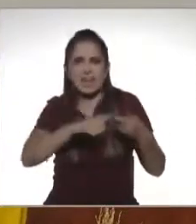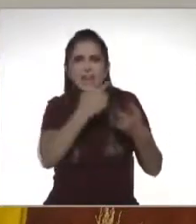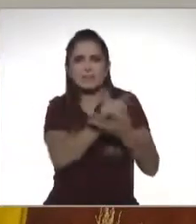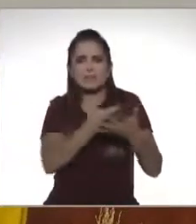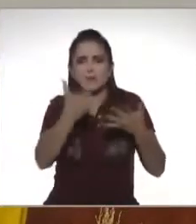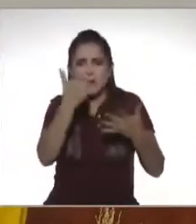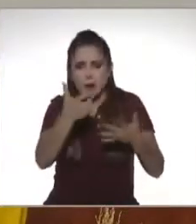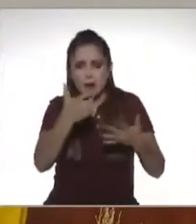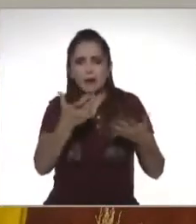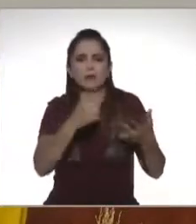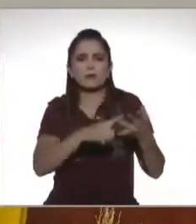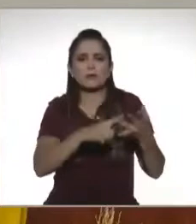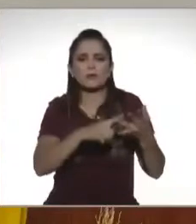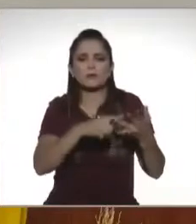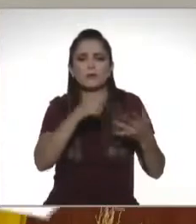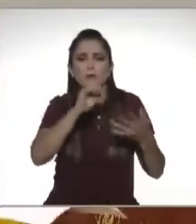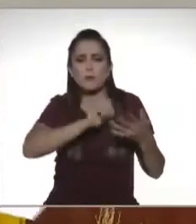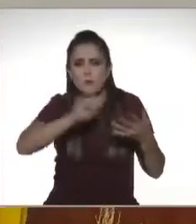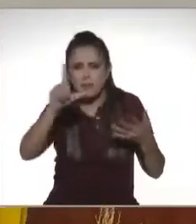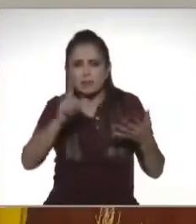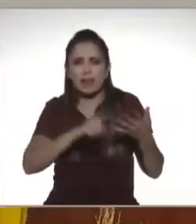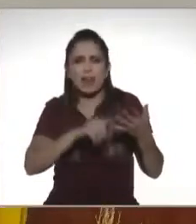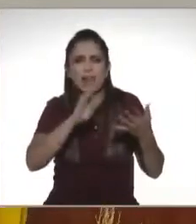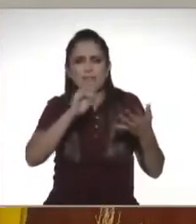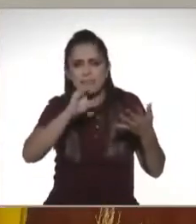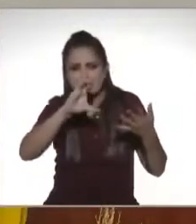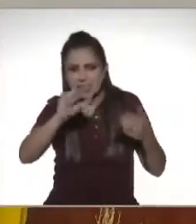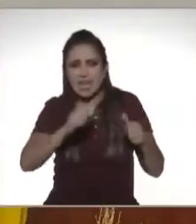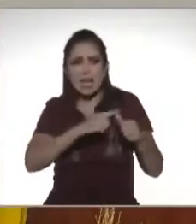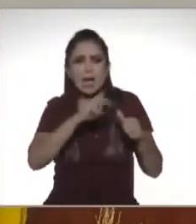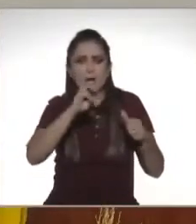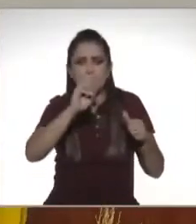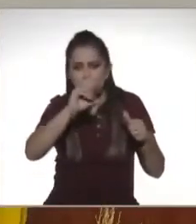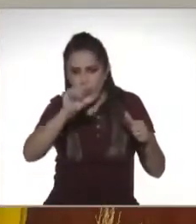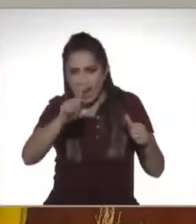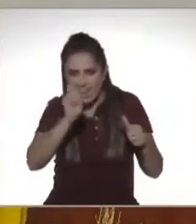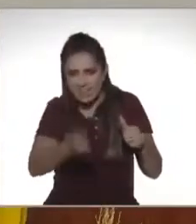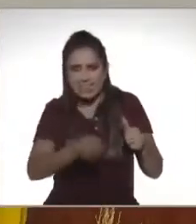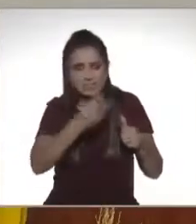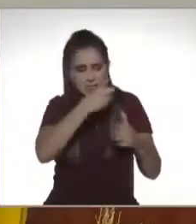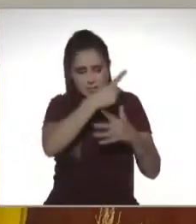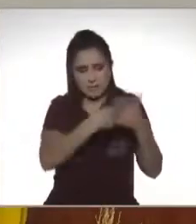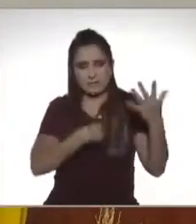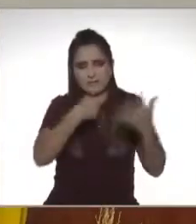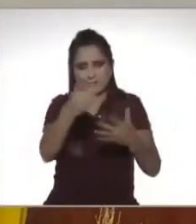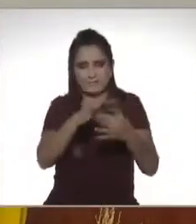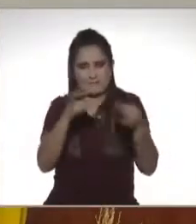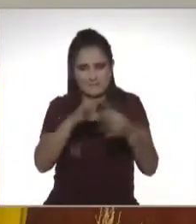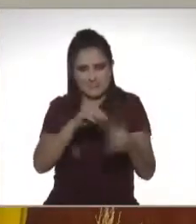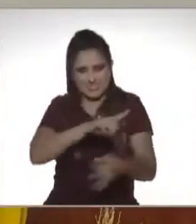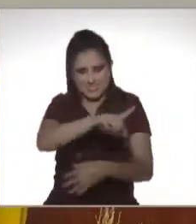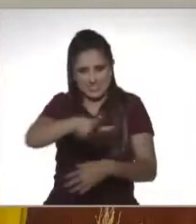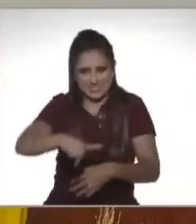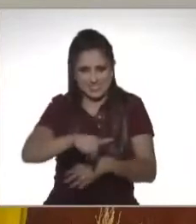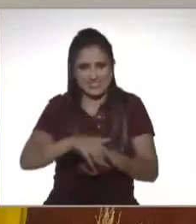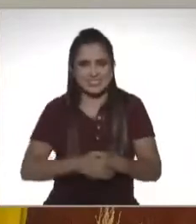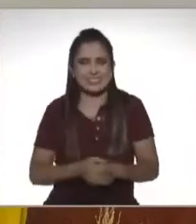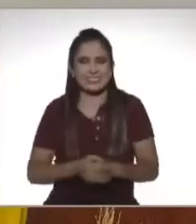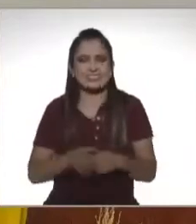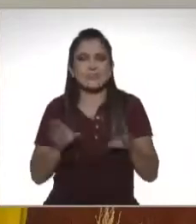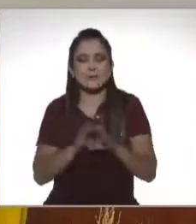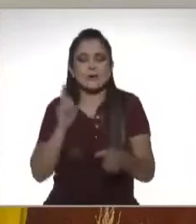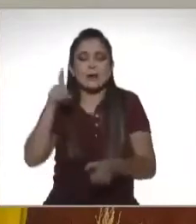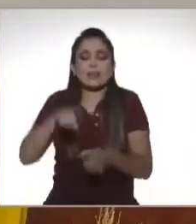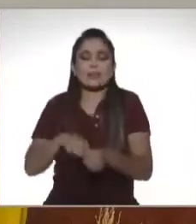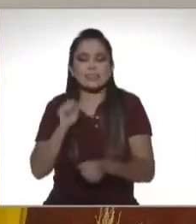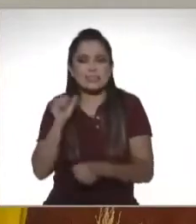salarios? ¿Los servicios profesionales? ¿Qué es una persona física? ¿Una persona moral? Todo esto regresando de esta breve pausa. ¿Cómo registrarse en el SAT?